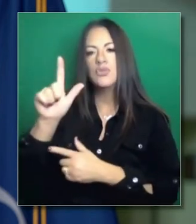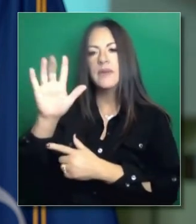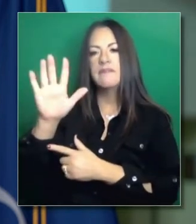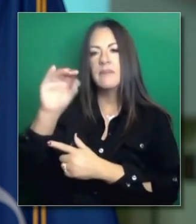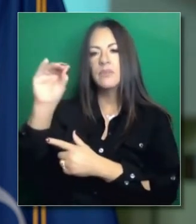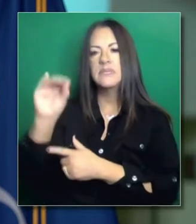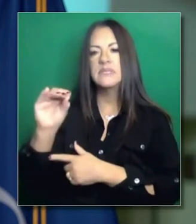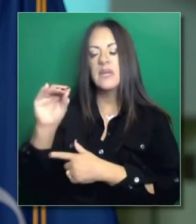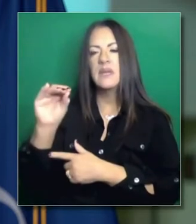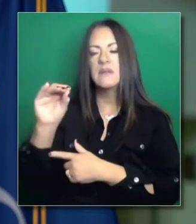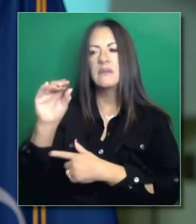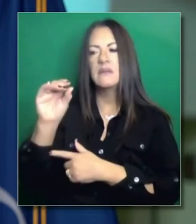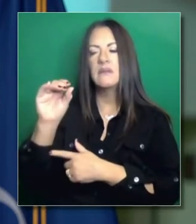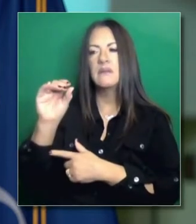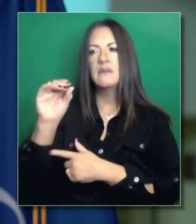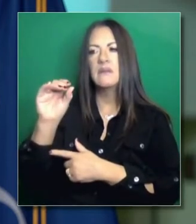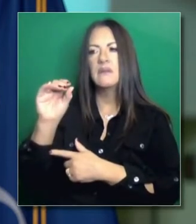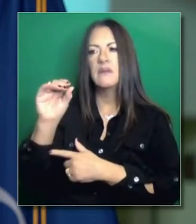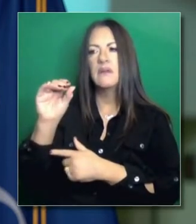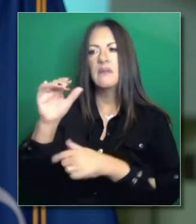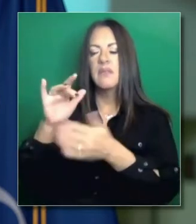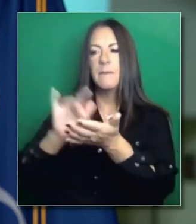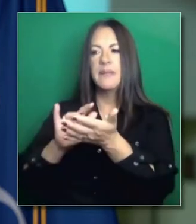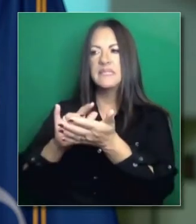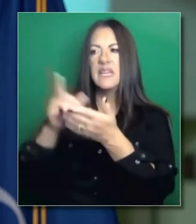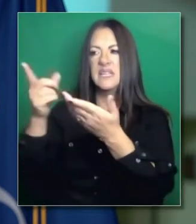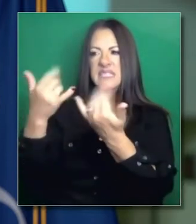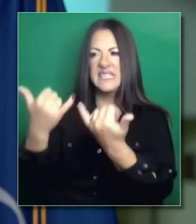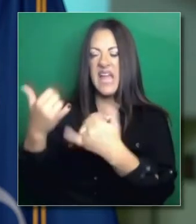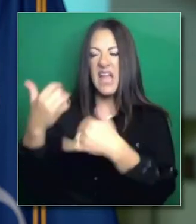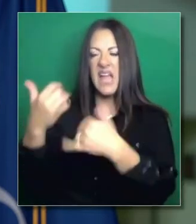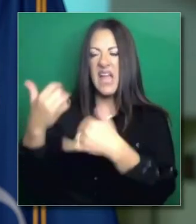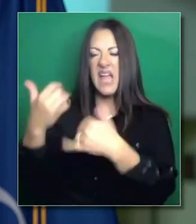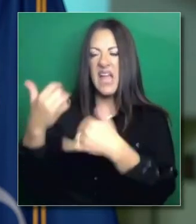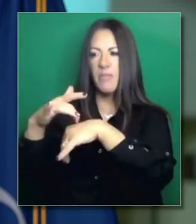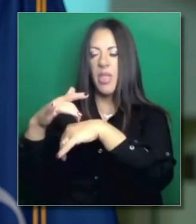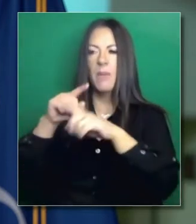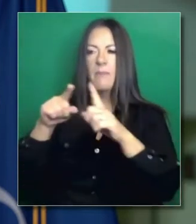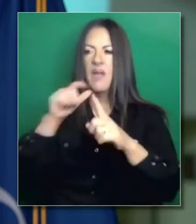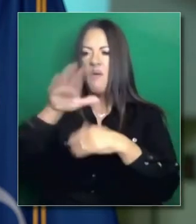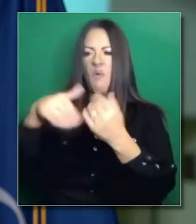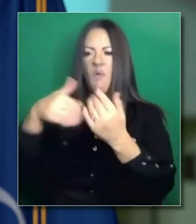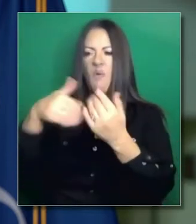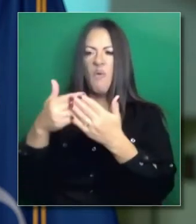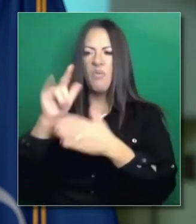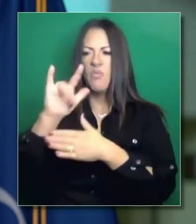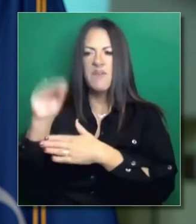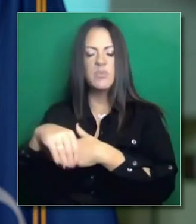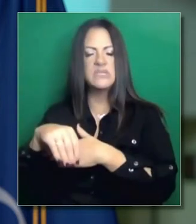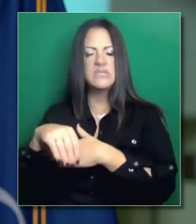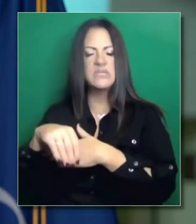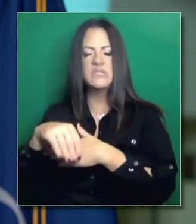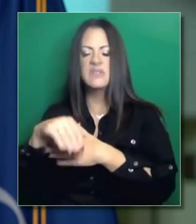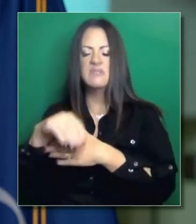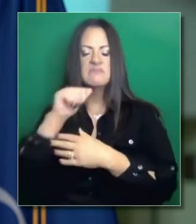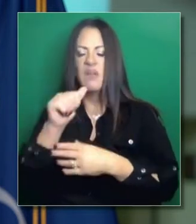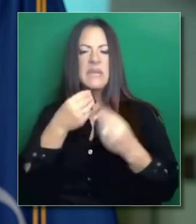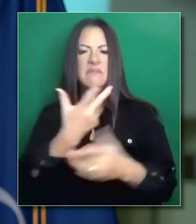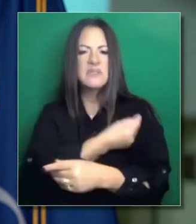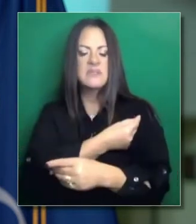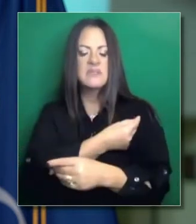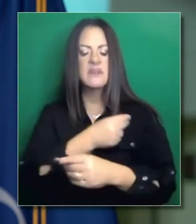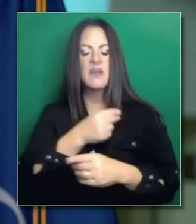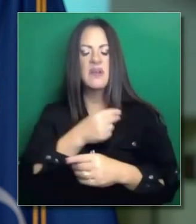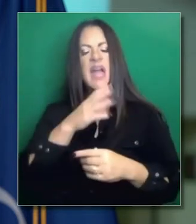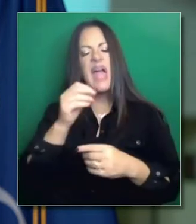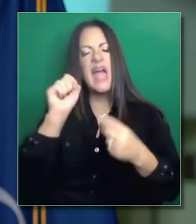ciento. De las vacunas. Disponibles. Están. En manos. Del ejército. O sea. Vemos. Que los. Trabajadores. En el